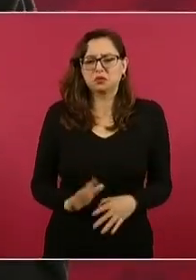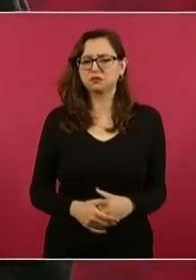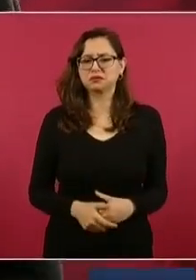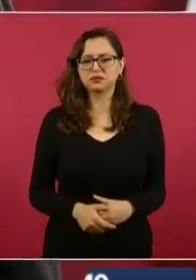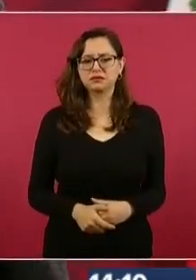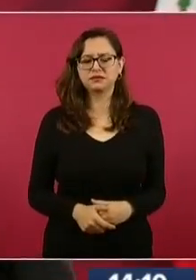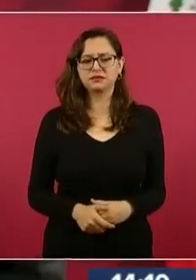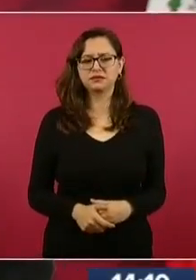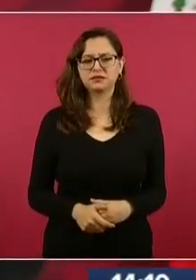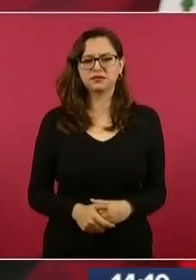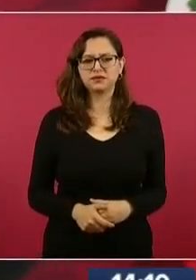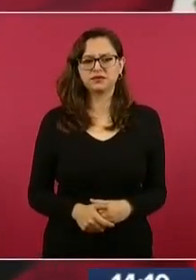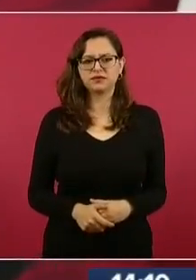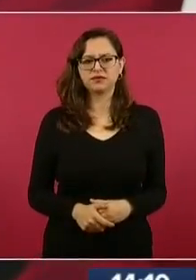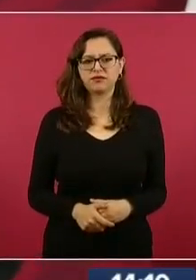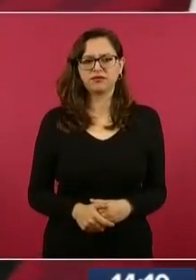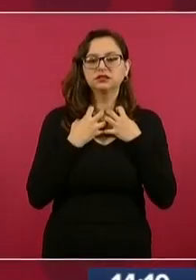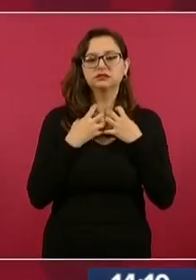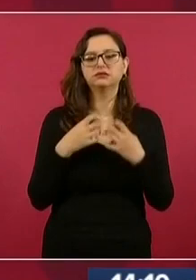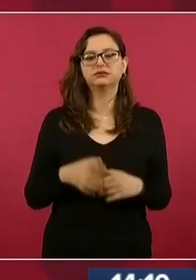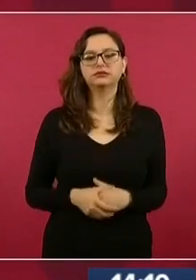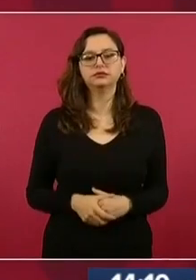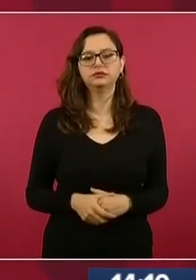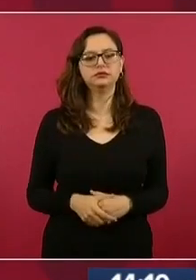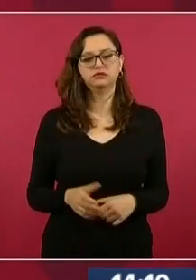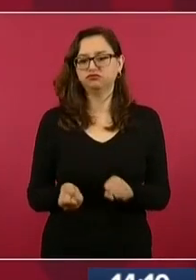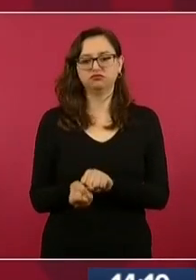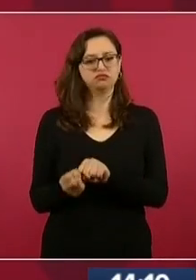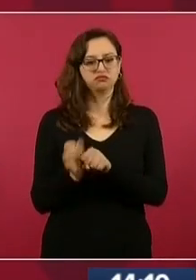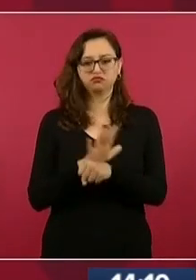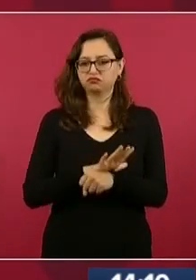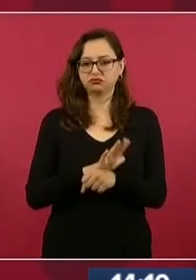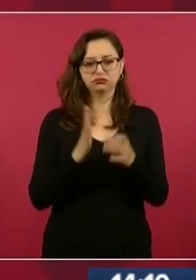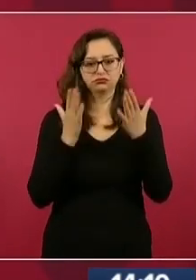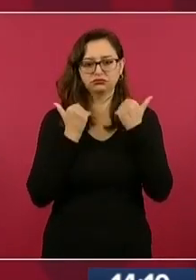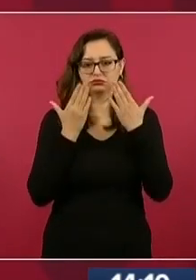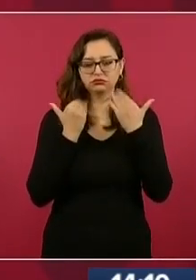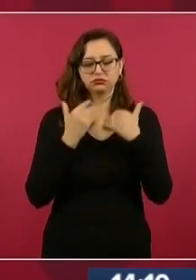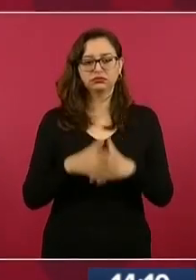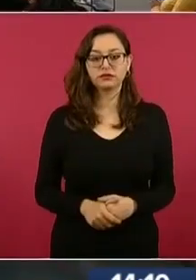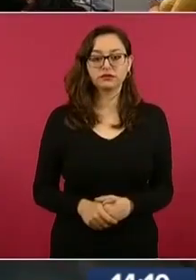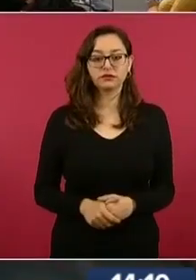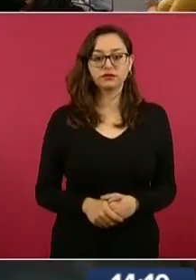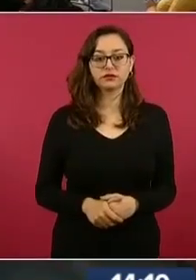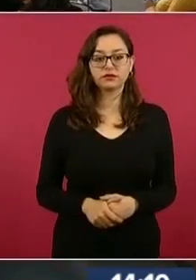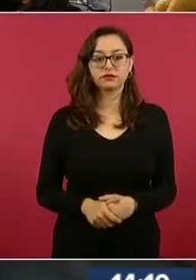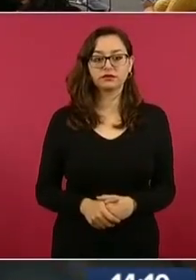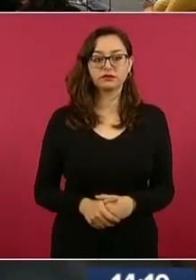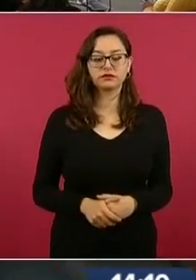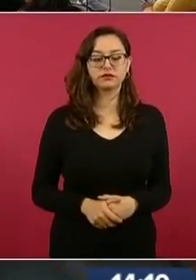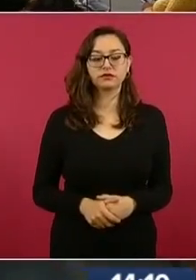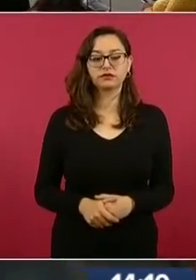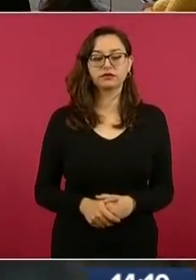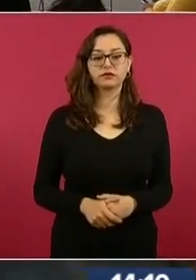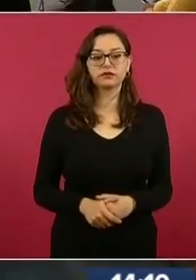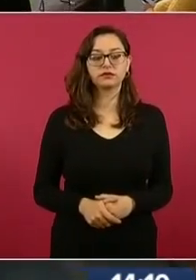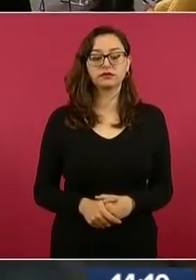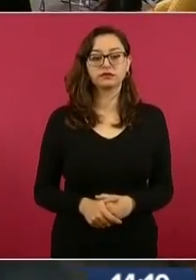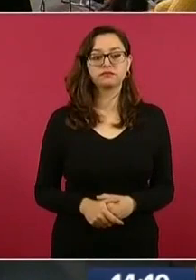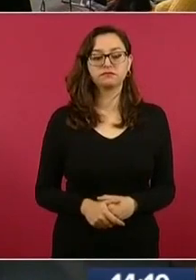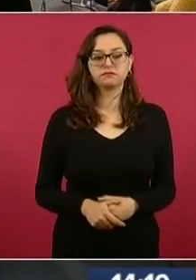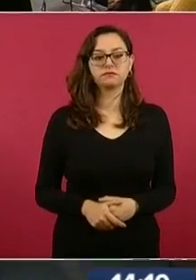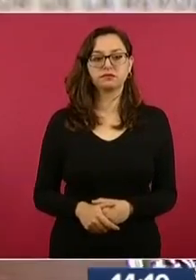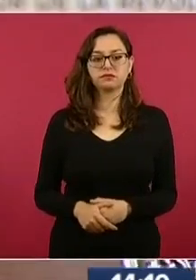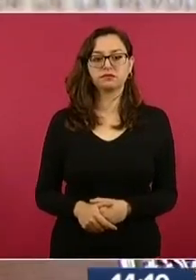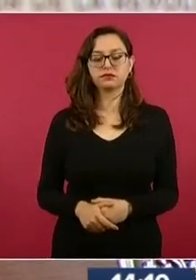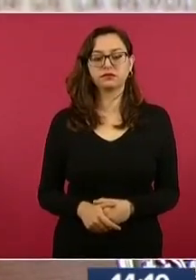descartó cancelar su gira por seis estados de la República, incluso ya está en Chiapas. Esto fue lo que dijo tras ser cuestionado sobre